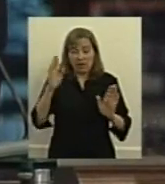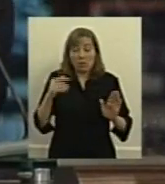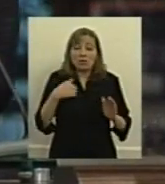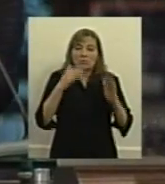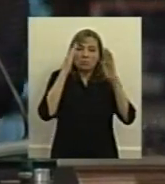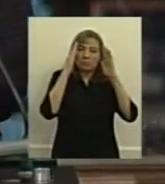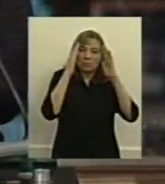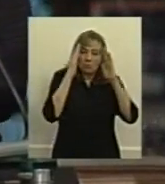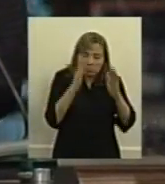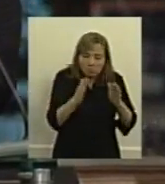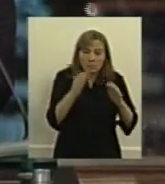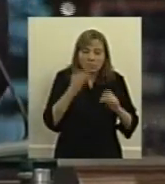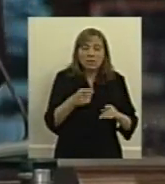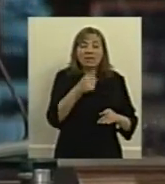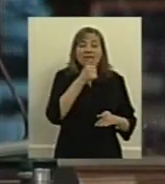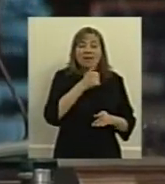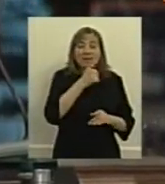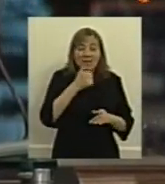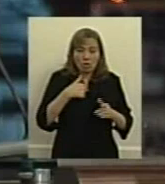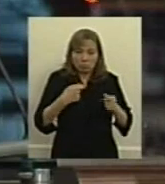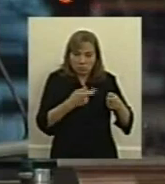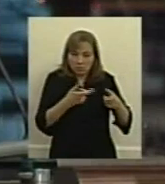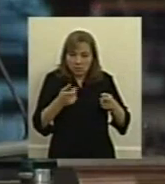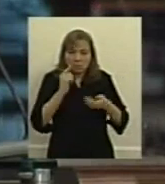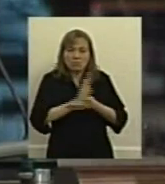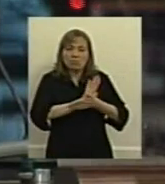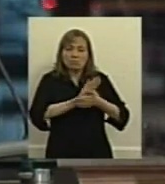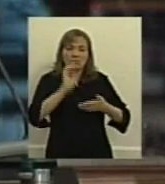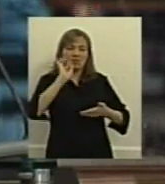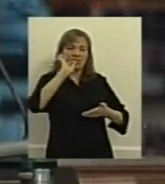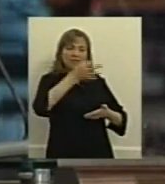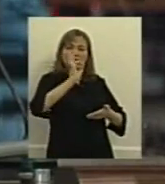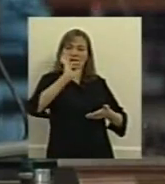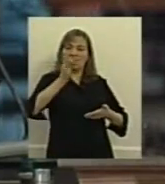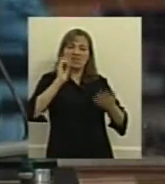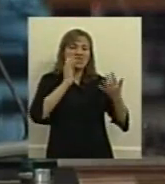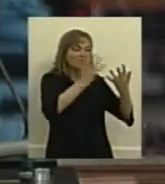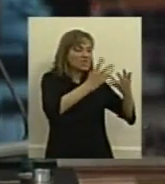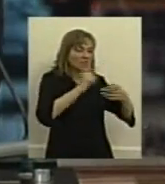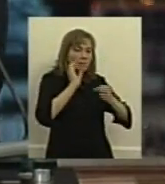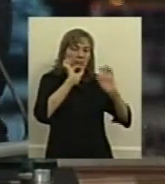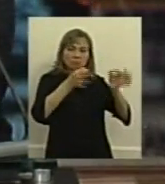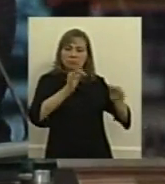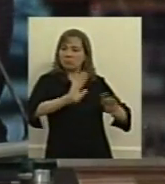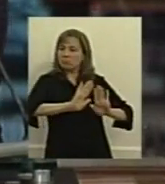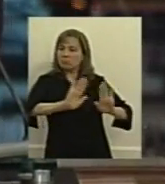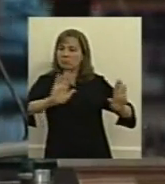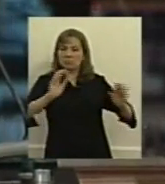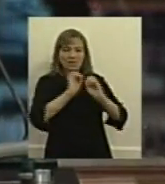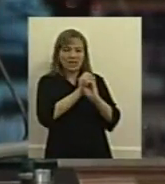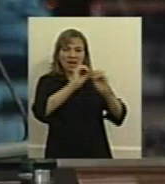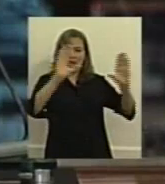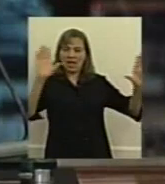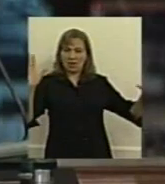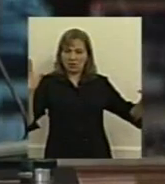apuntando precisamente es a darle mucha transparencia al sistema y creo que con la colaboración de todo